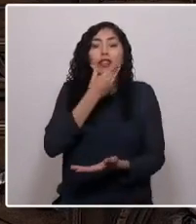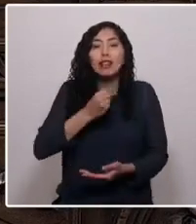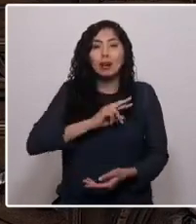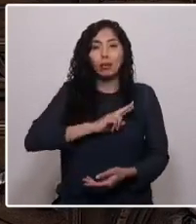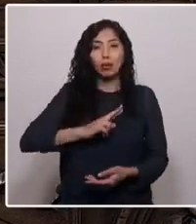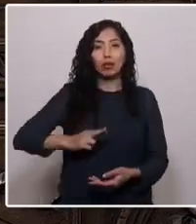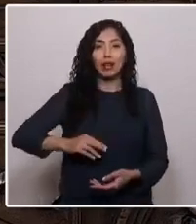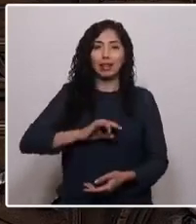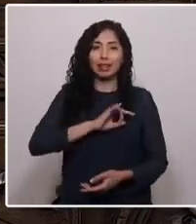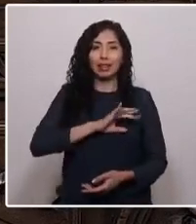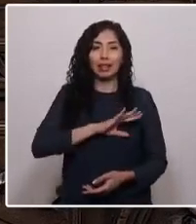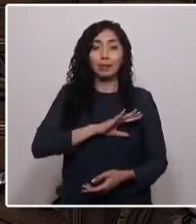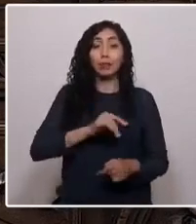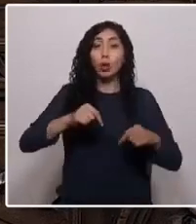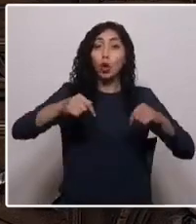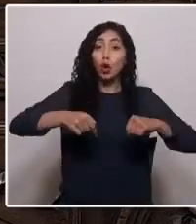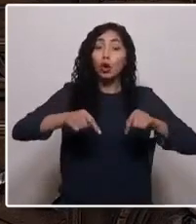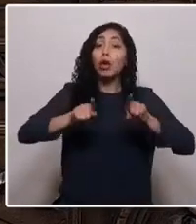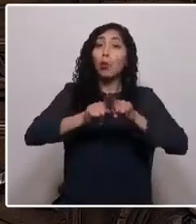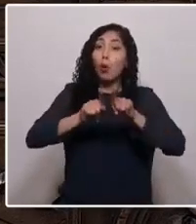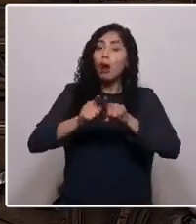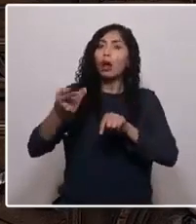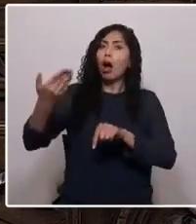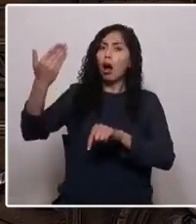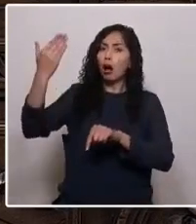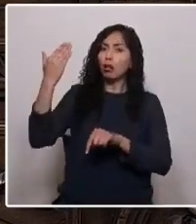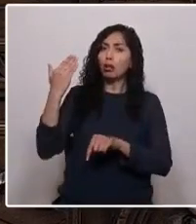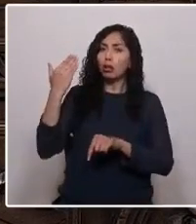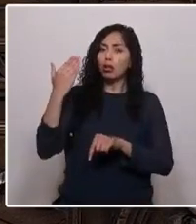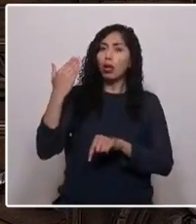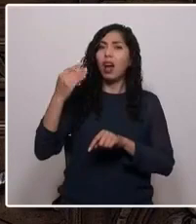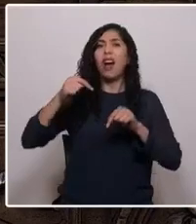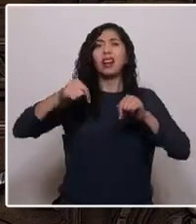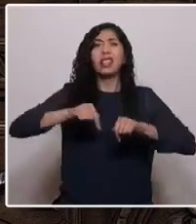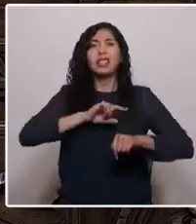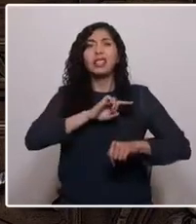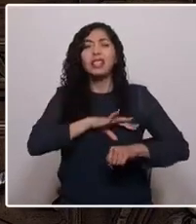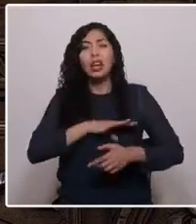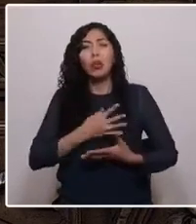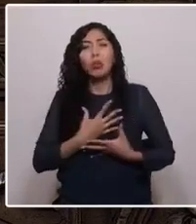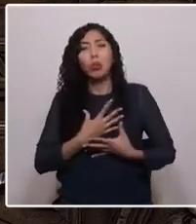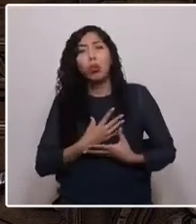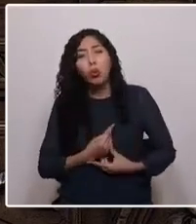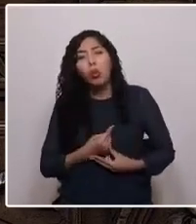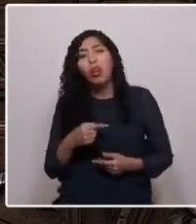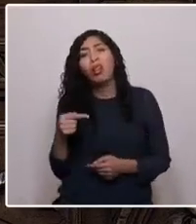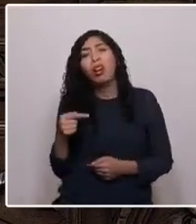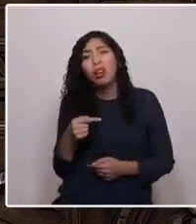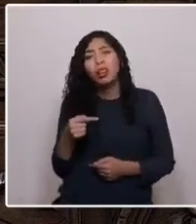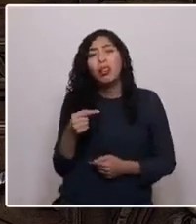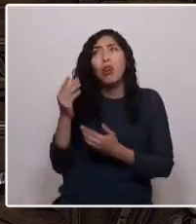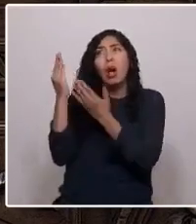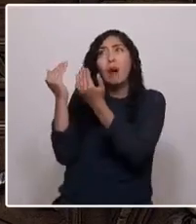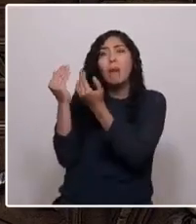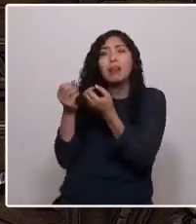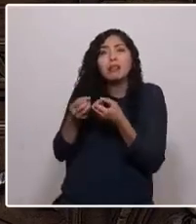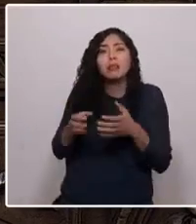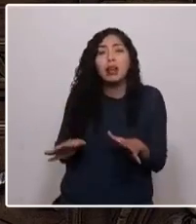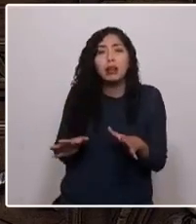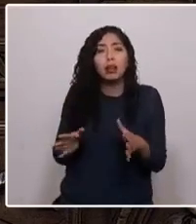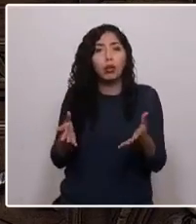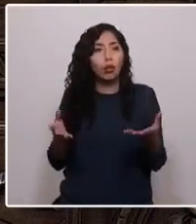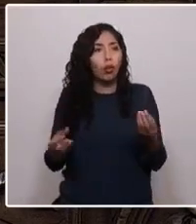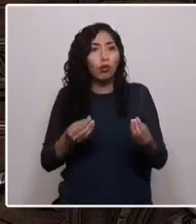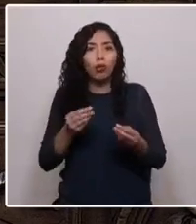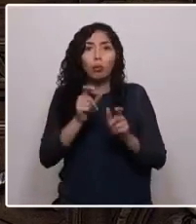Hoy, como ayer, cunde en Chile el pesimismo y la desesperanza. Y cómo no, si aquellos que prometieron la